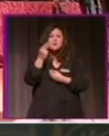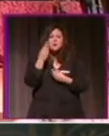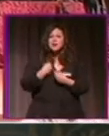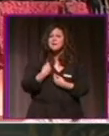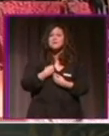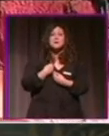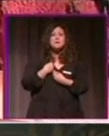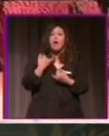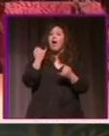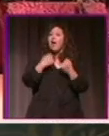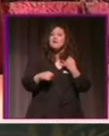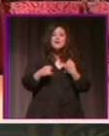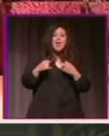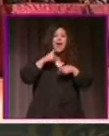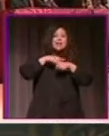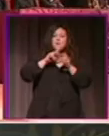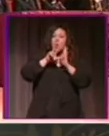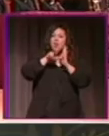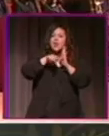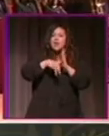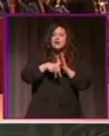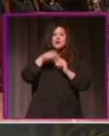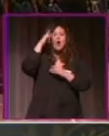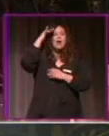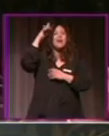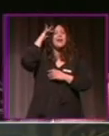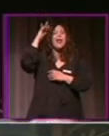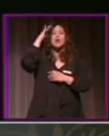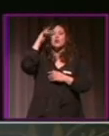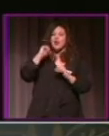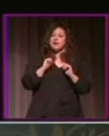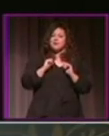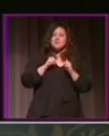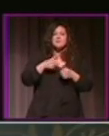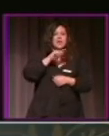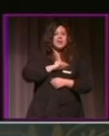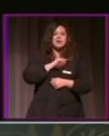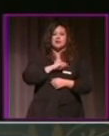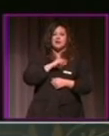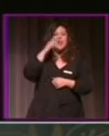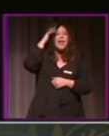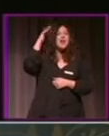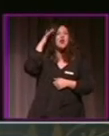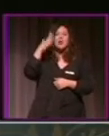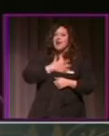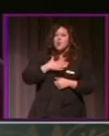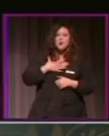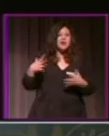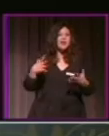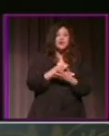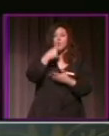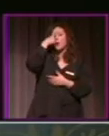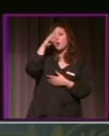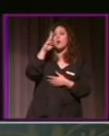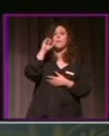Capirote, me encanta, pero para mí hay más también, para mí el tío Pascual y otras celebraciones, que es importante. Pero realmente, a lo que vamos,